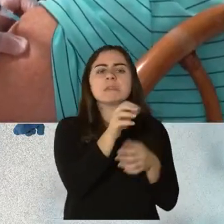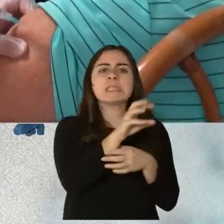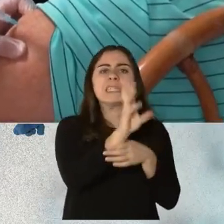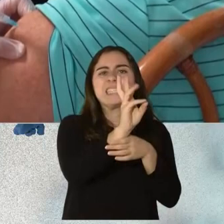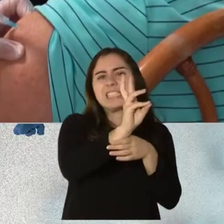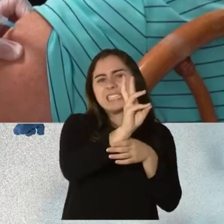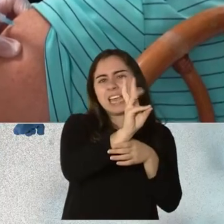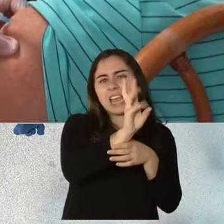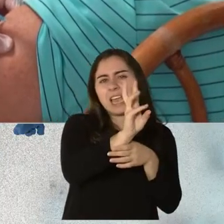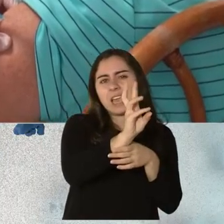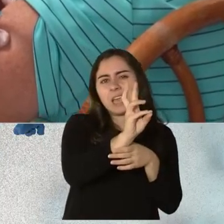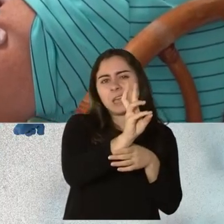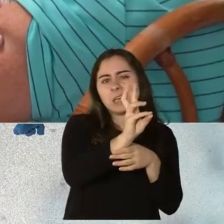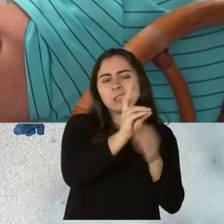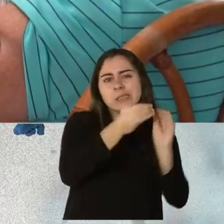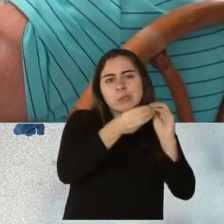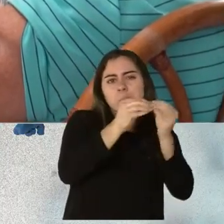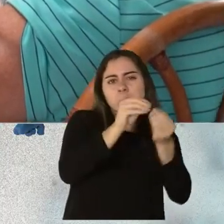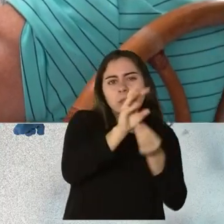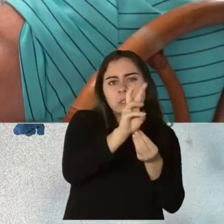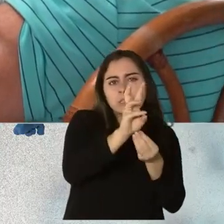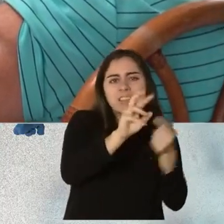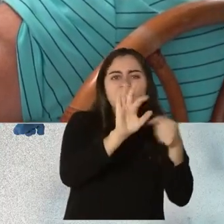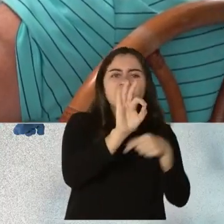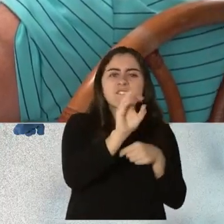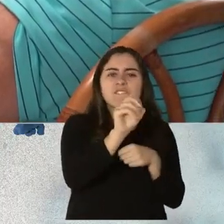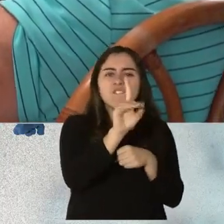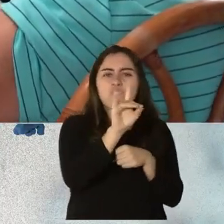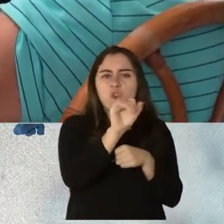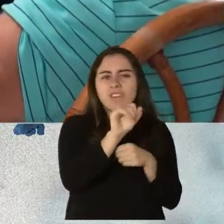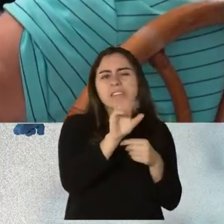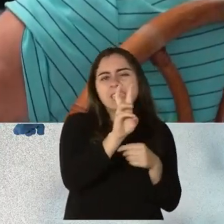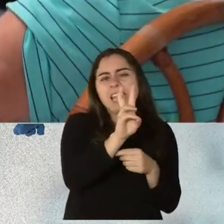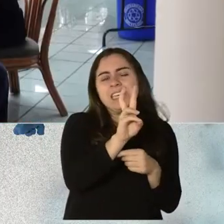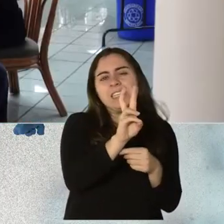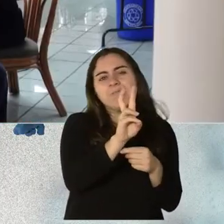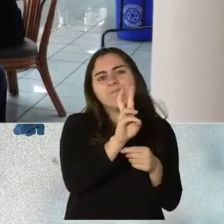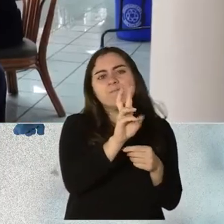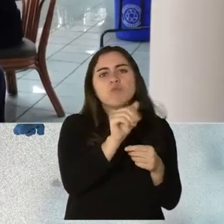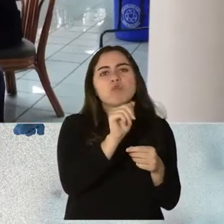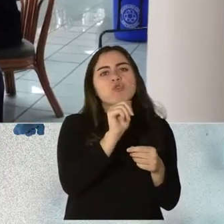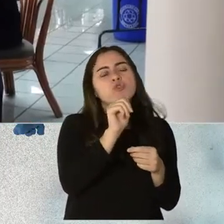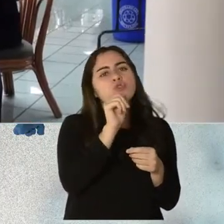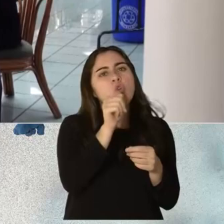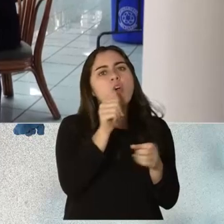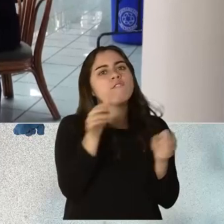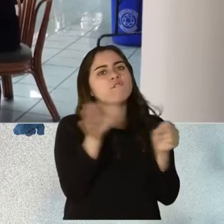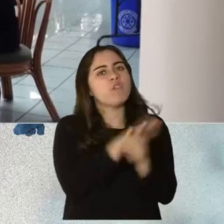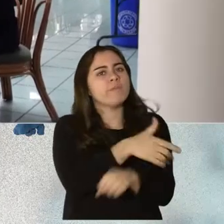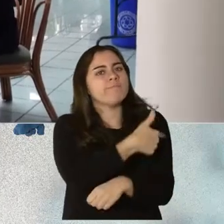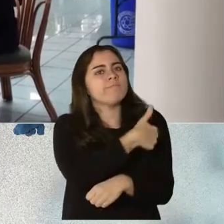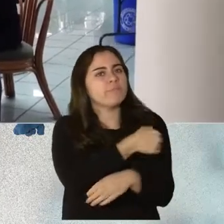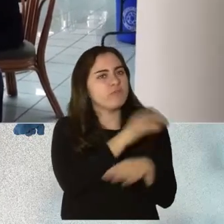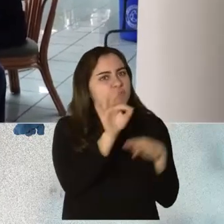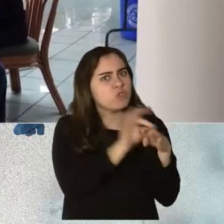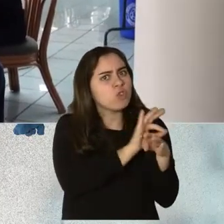lo que llamamos folds, se puede lograr mantener la eficacia